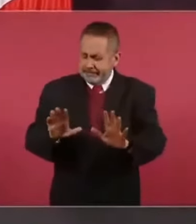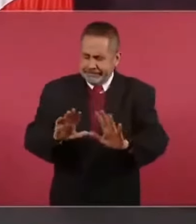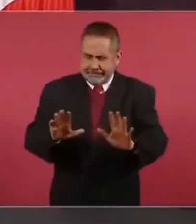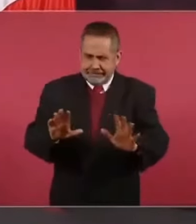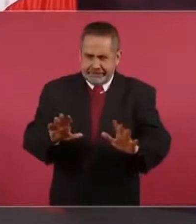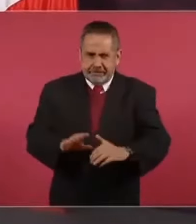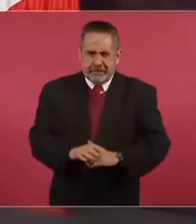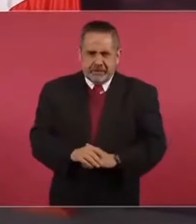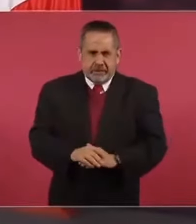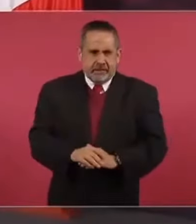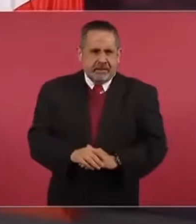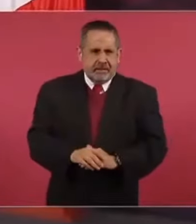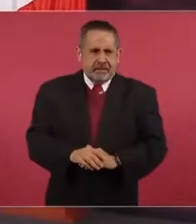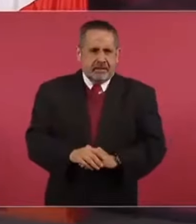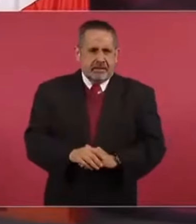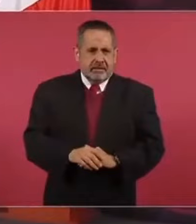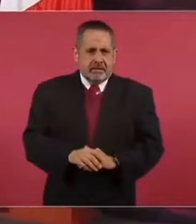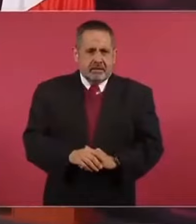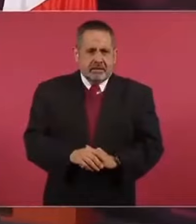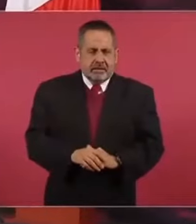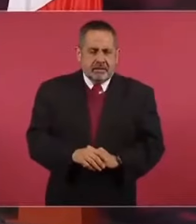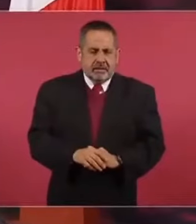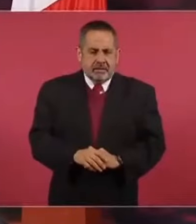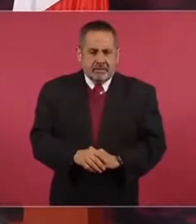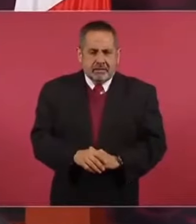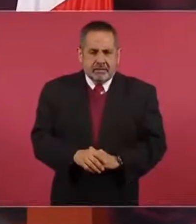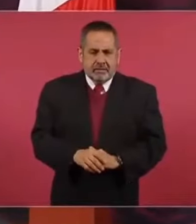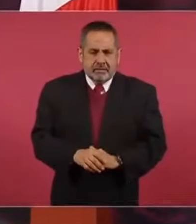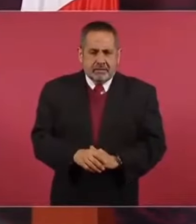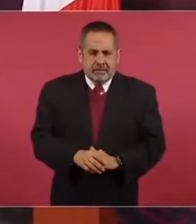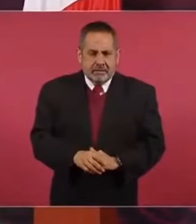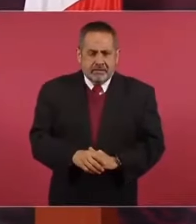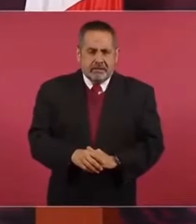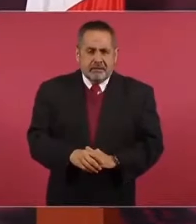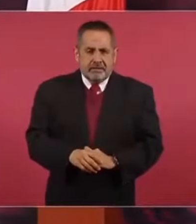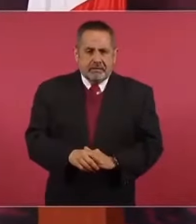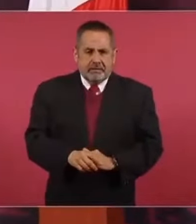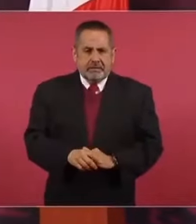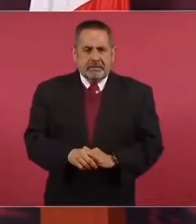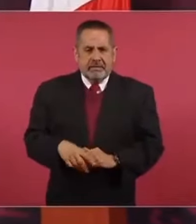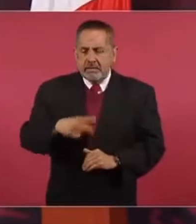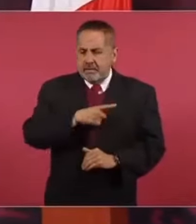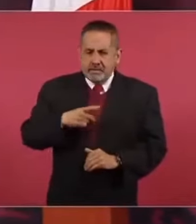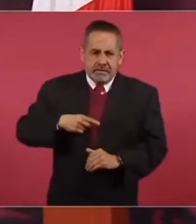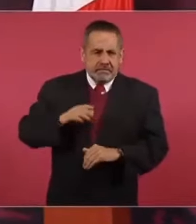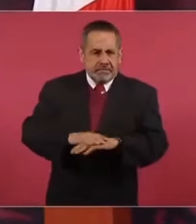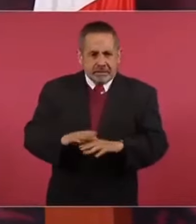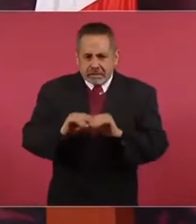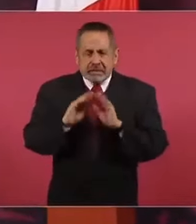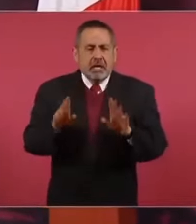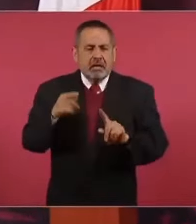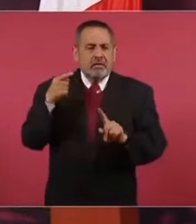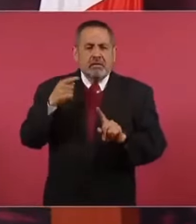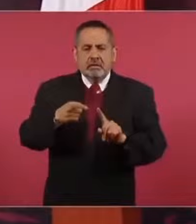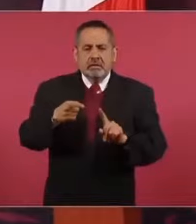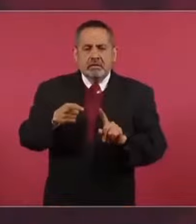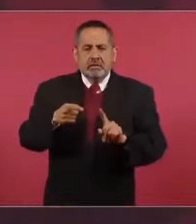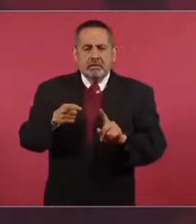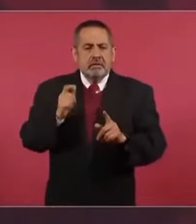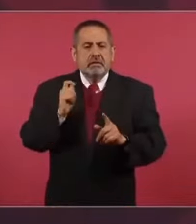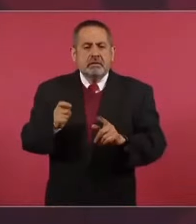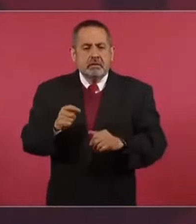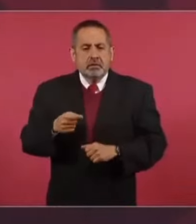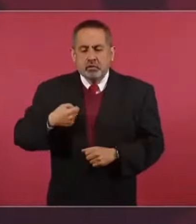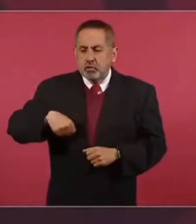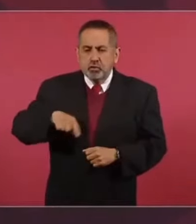Pero lo que deben de tener muy claro es que nosotros